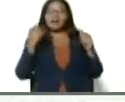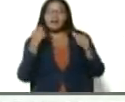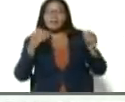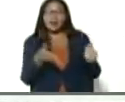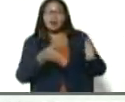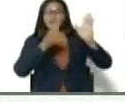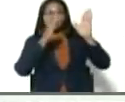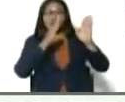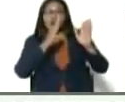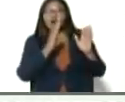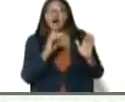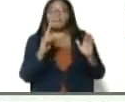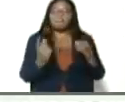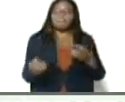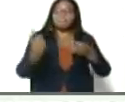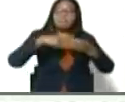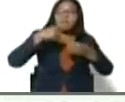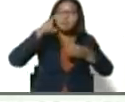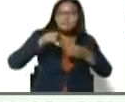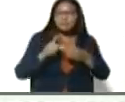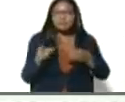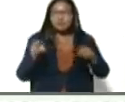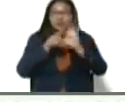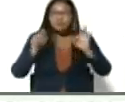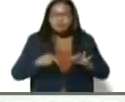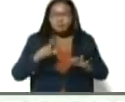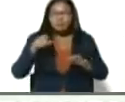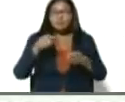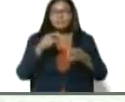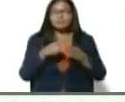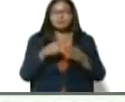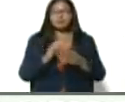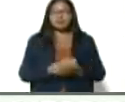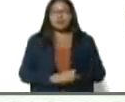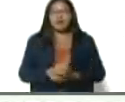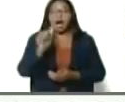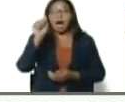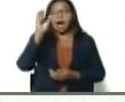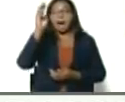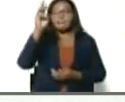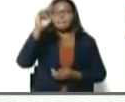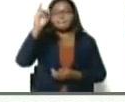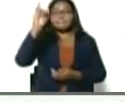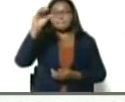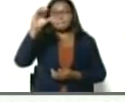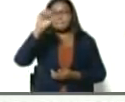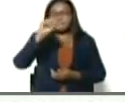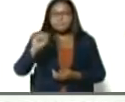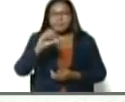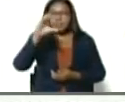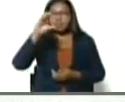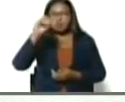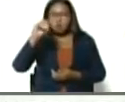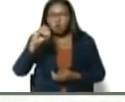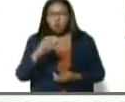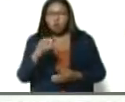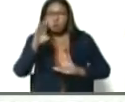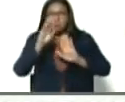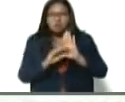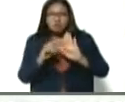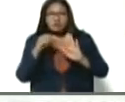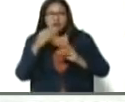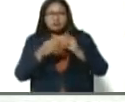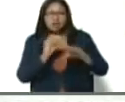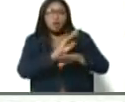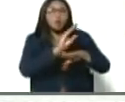verticales. Además de los gallineros verticales, están los apriscos, apriscos urbanos. Las especies menores que se están ya